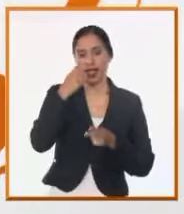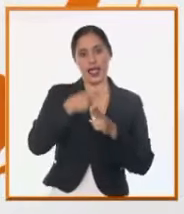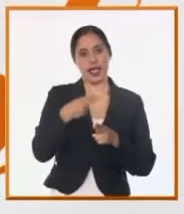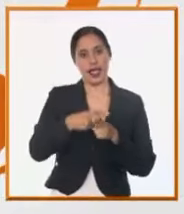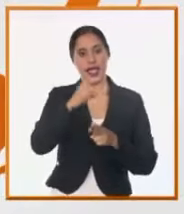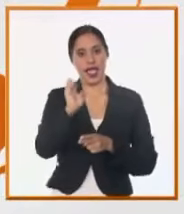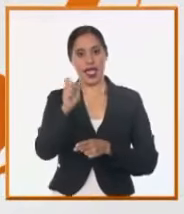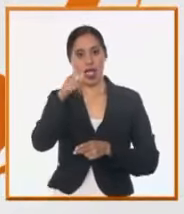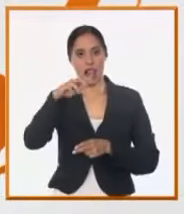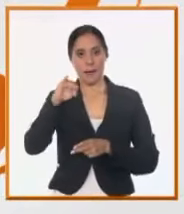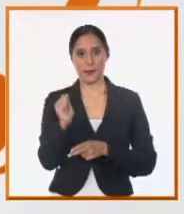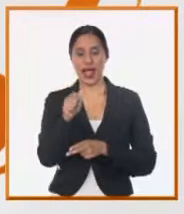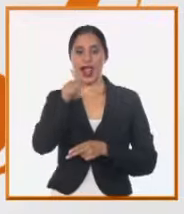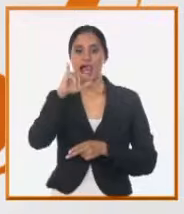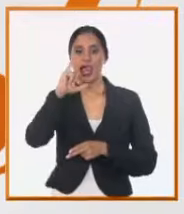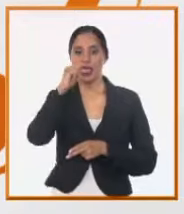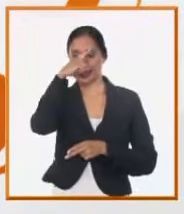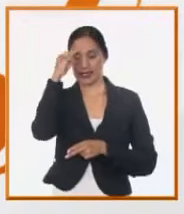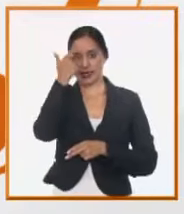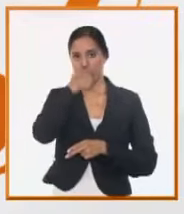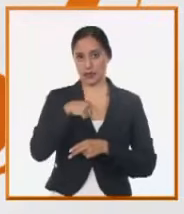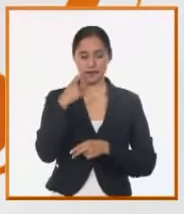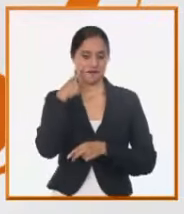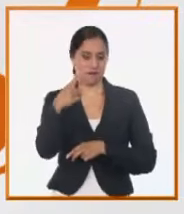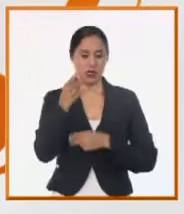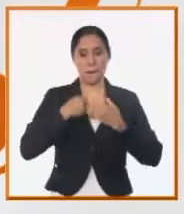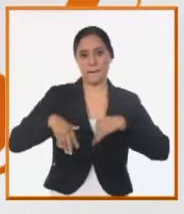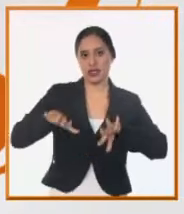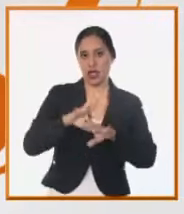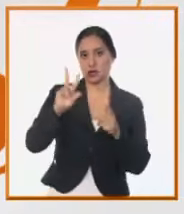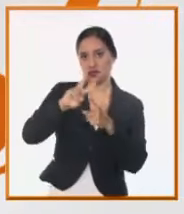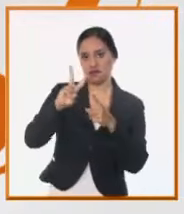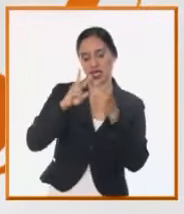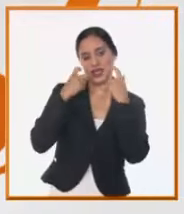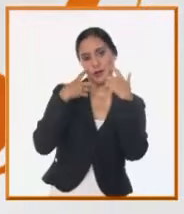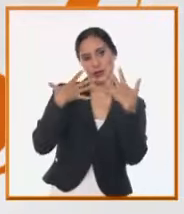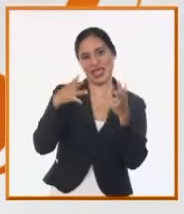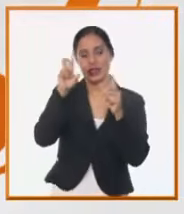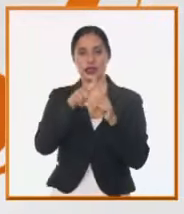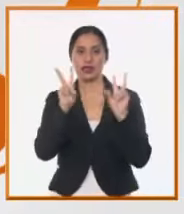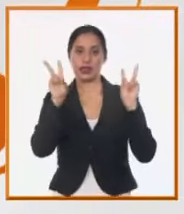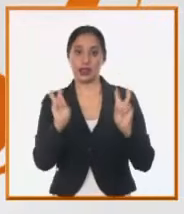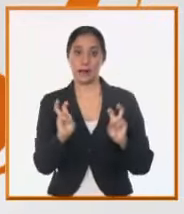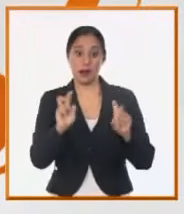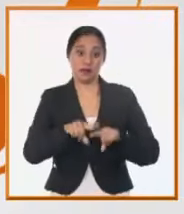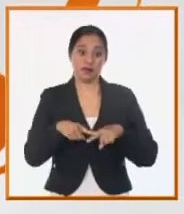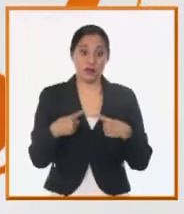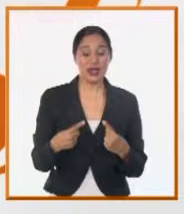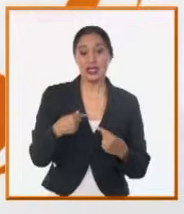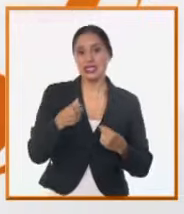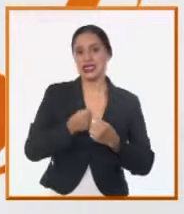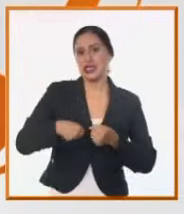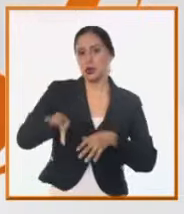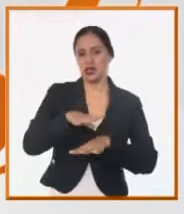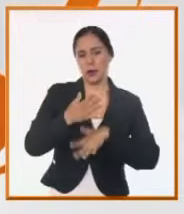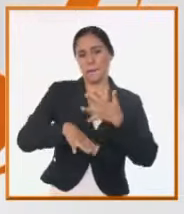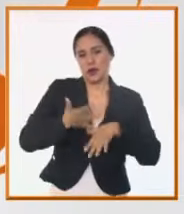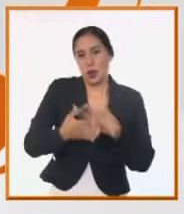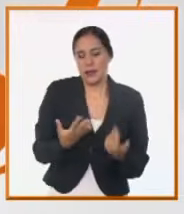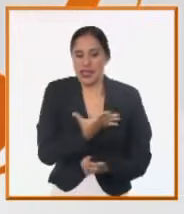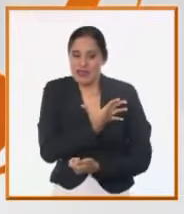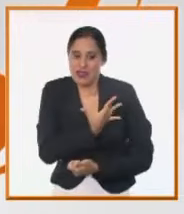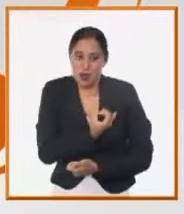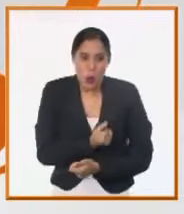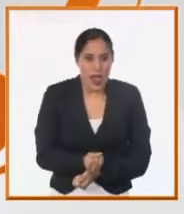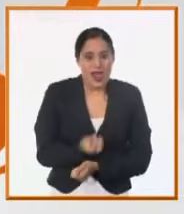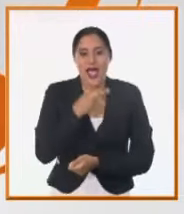La Liza. Estoy viendo la mesa redonda, hay un tema muy interesante y muy polémico porque duele mucho ver cómo se gota